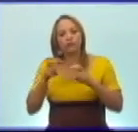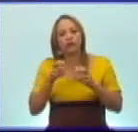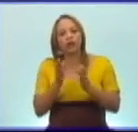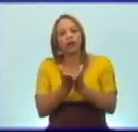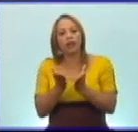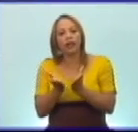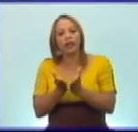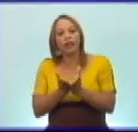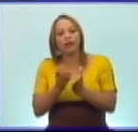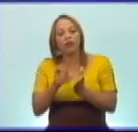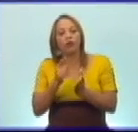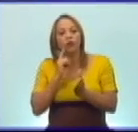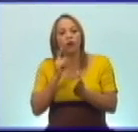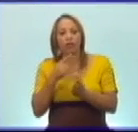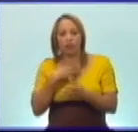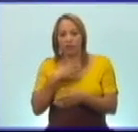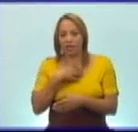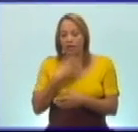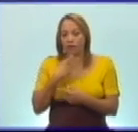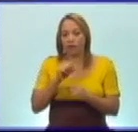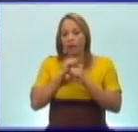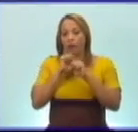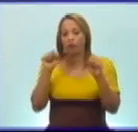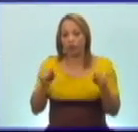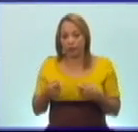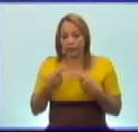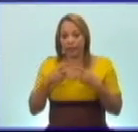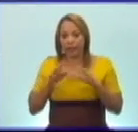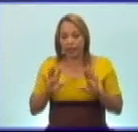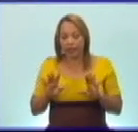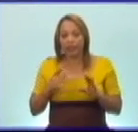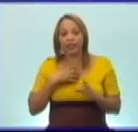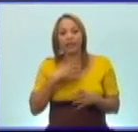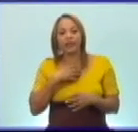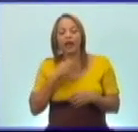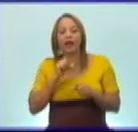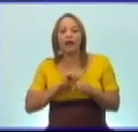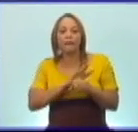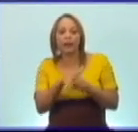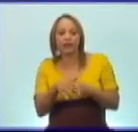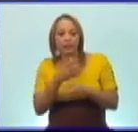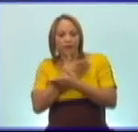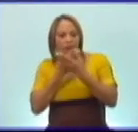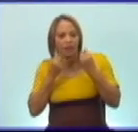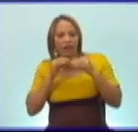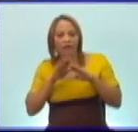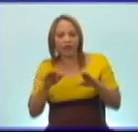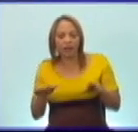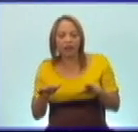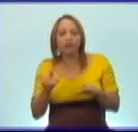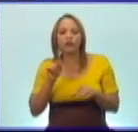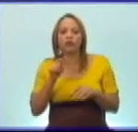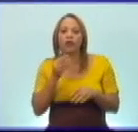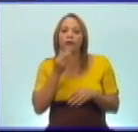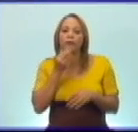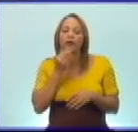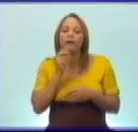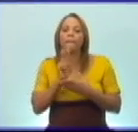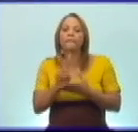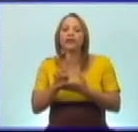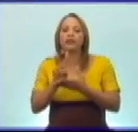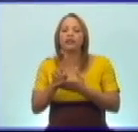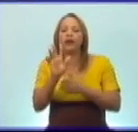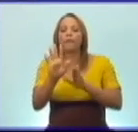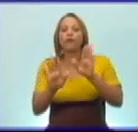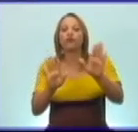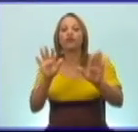siguientes. Cuando tengan la posibilidad, y ya esta epidemia cese, pudiesen estar visitando el